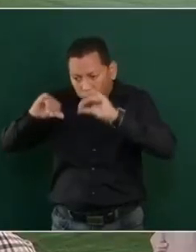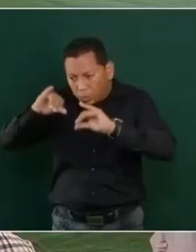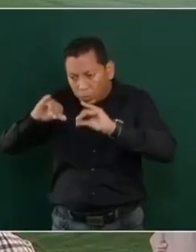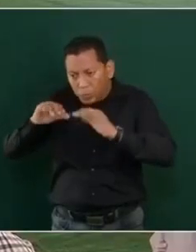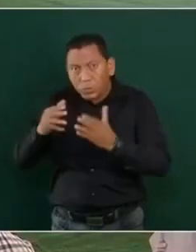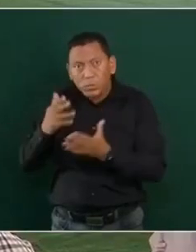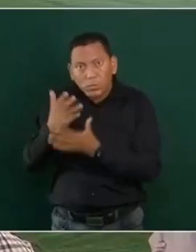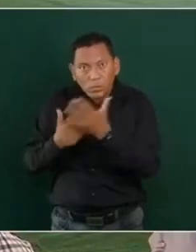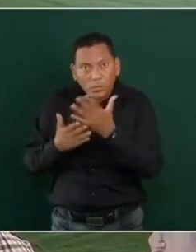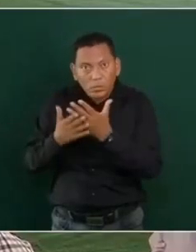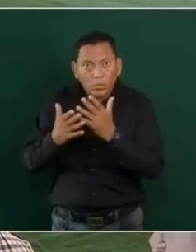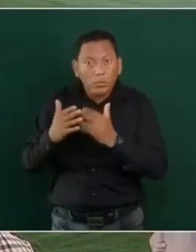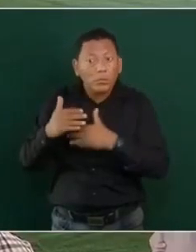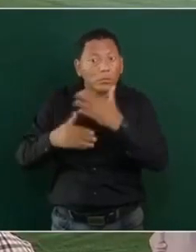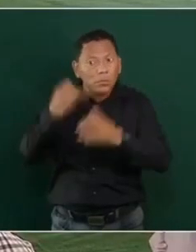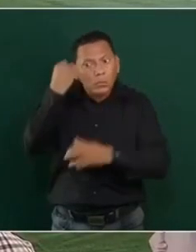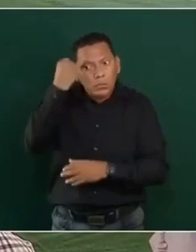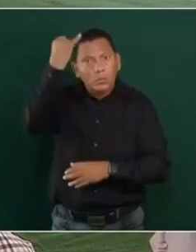Claro que sí.